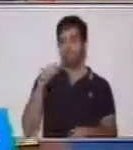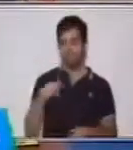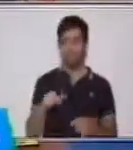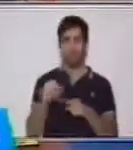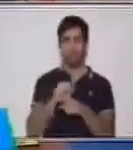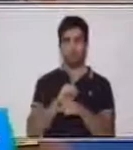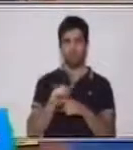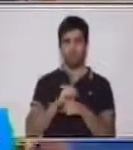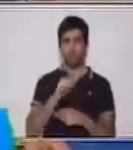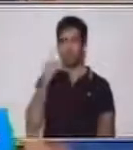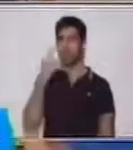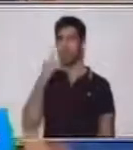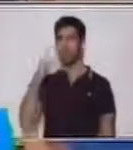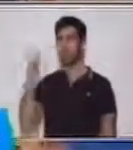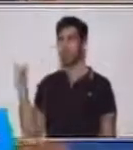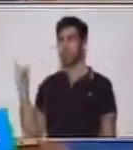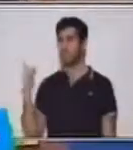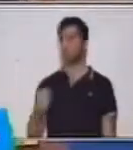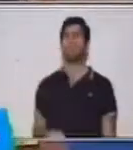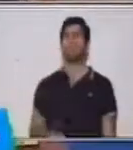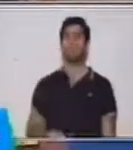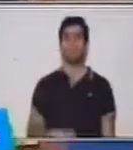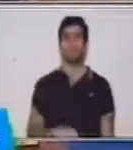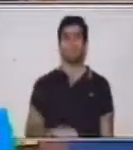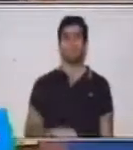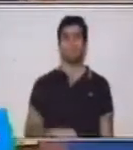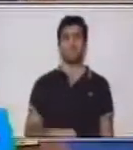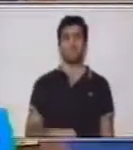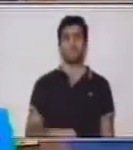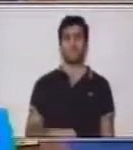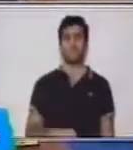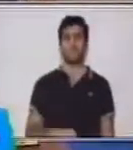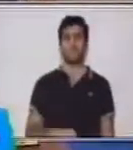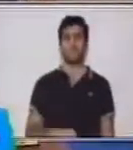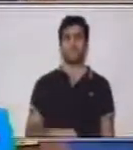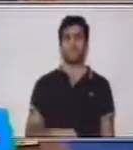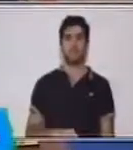a ver, uno, dos,